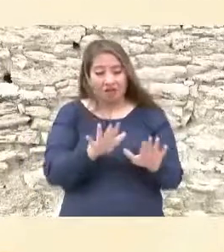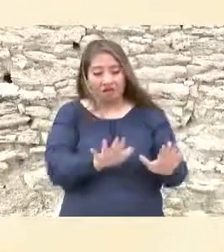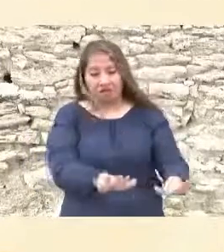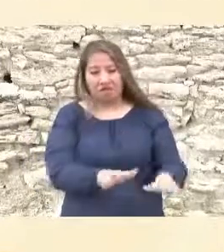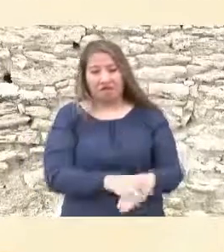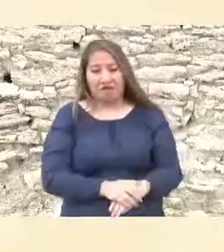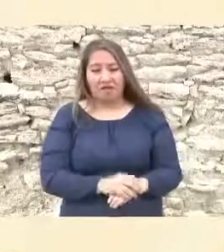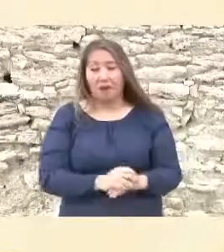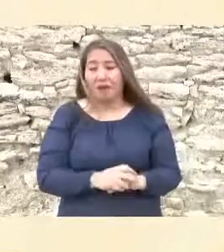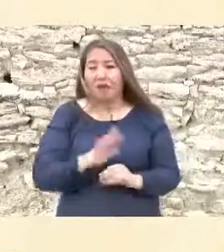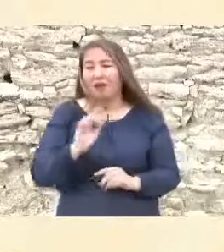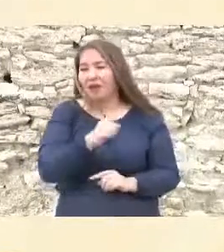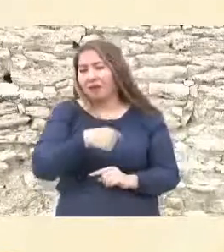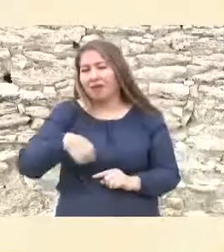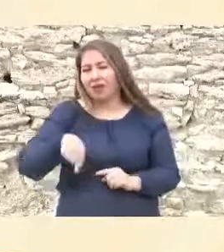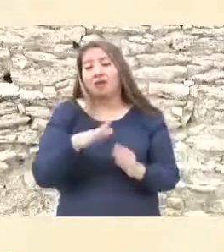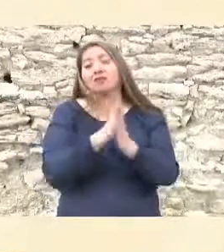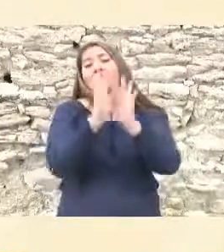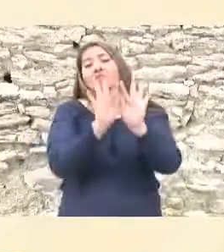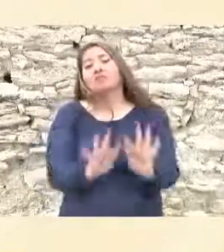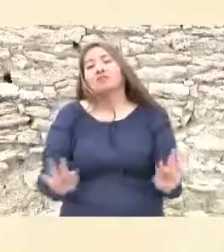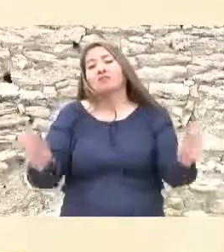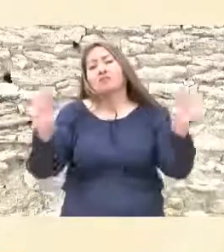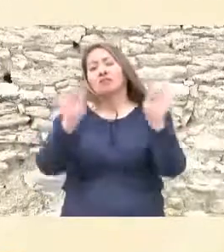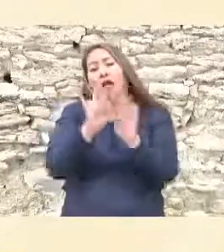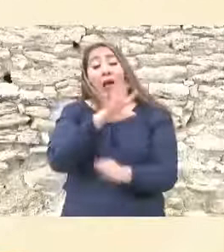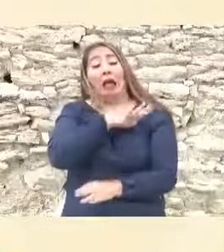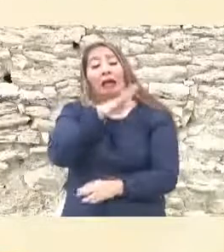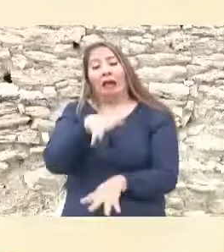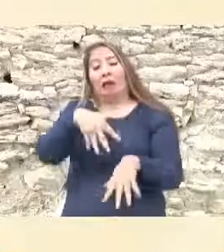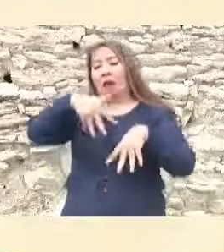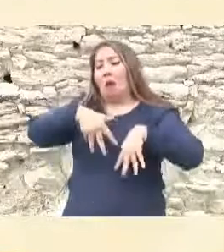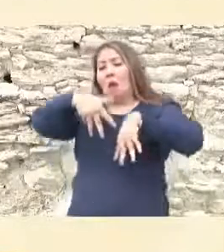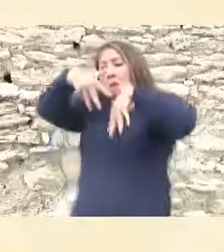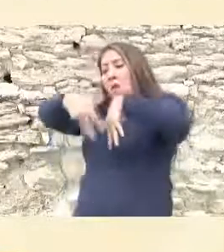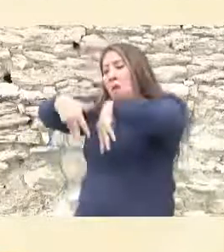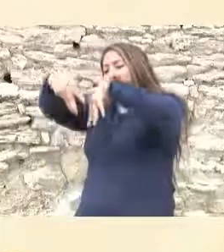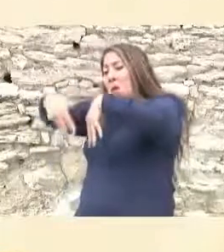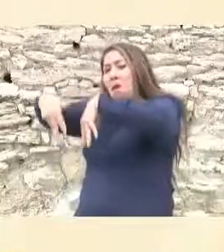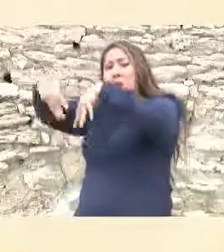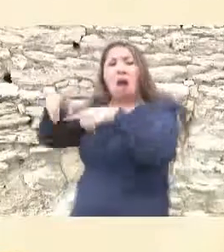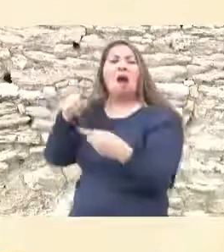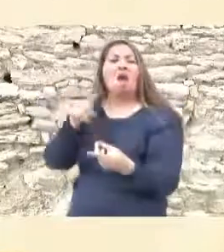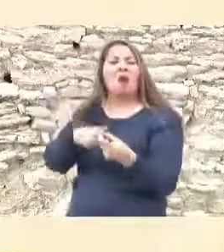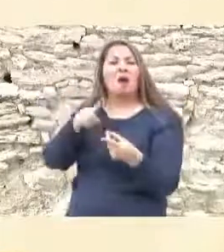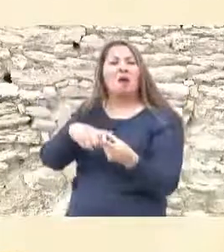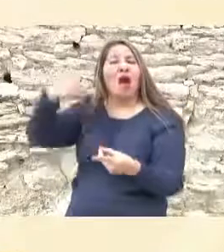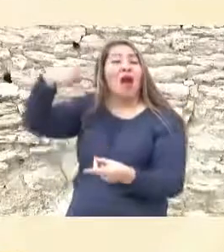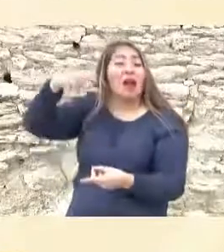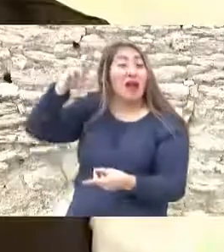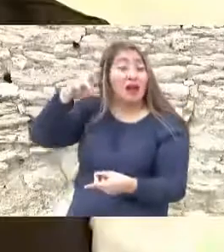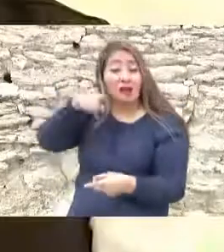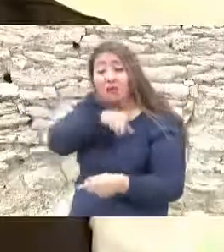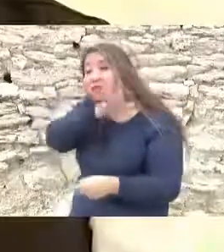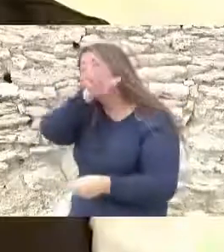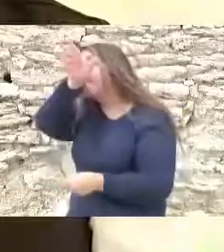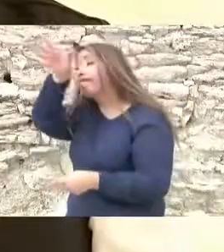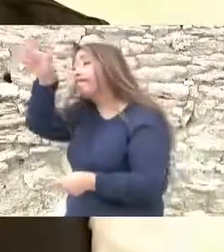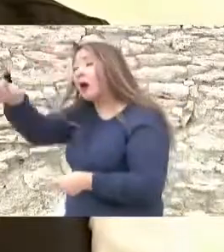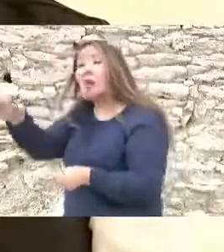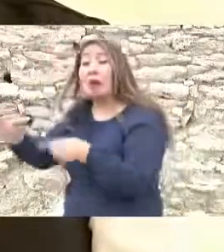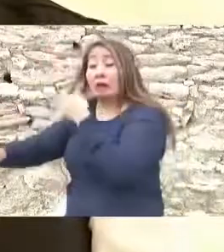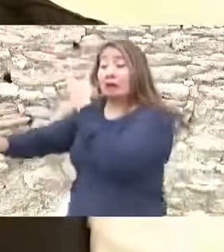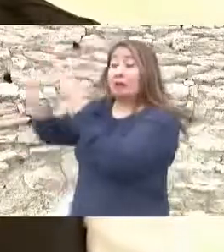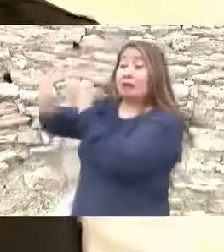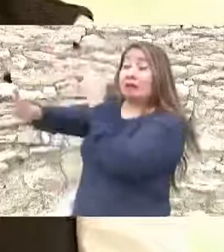Para recordar aquel general que marchó con sus hombres hacia Querétaro para sitiar durante dos meses a las fuerzas imperialistas